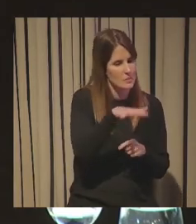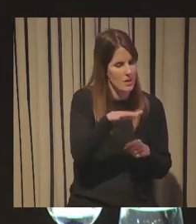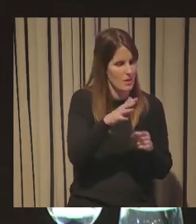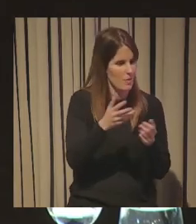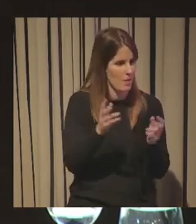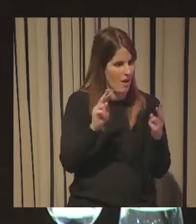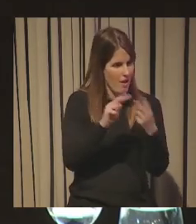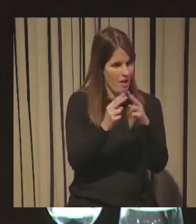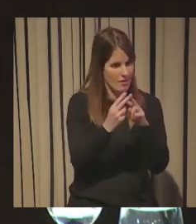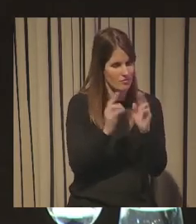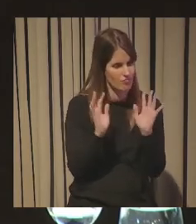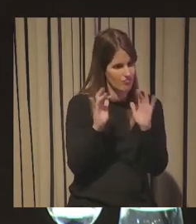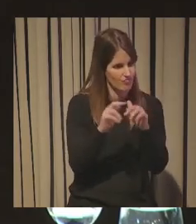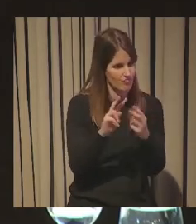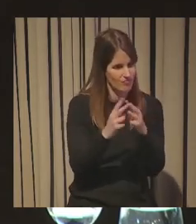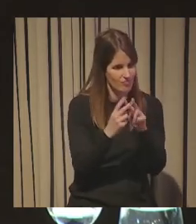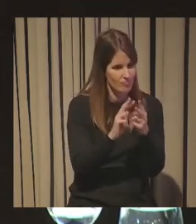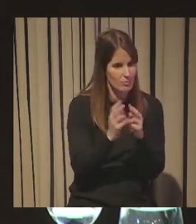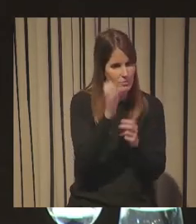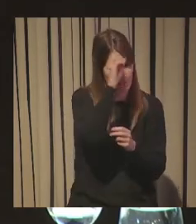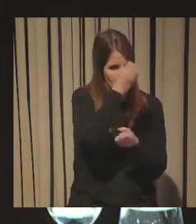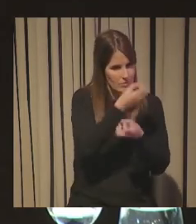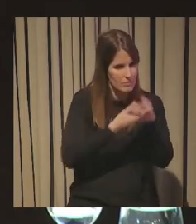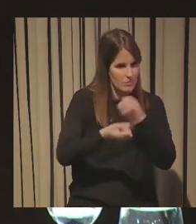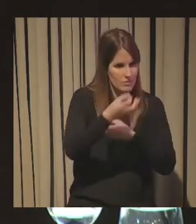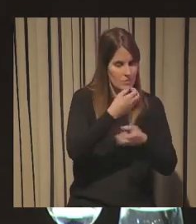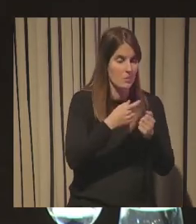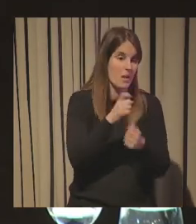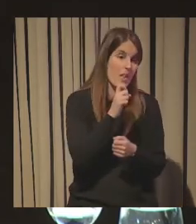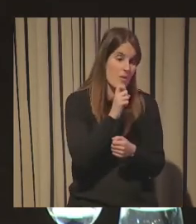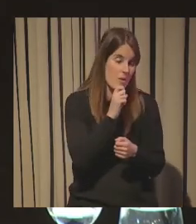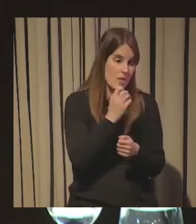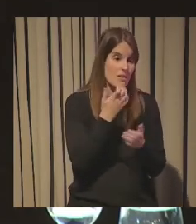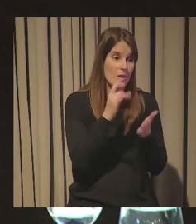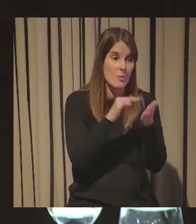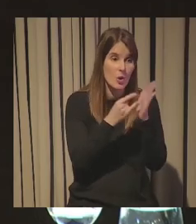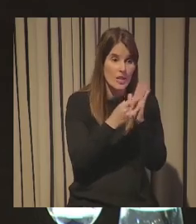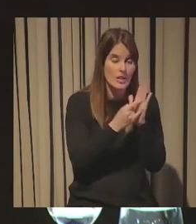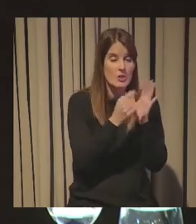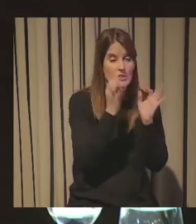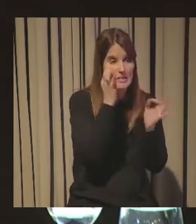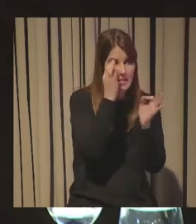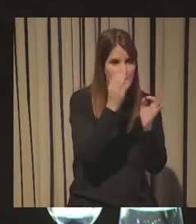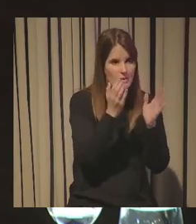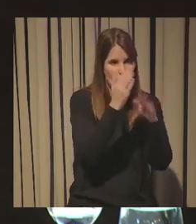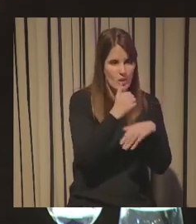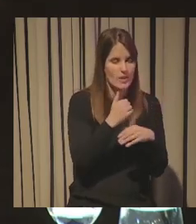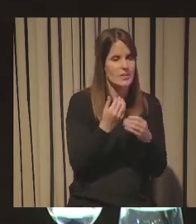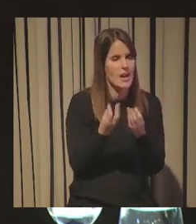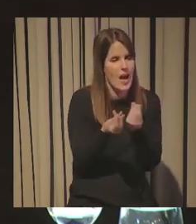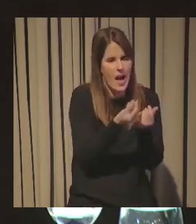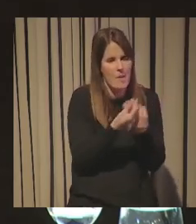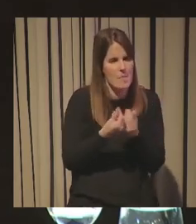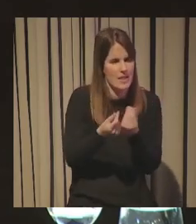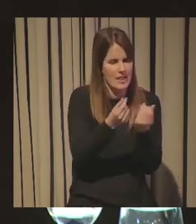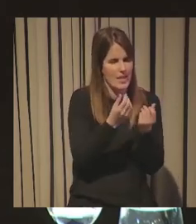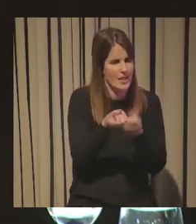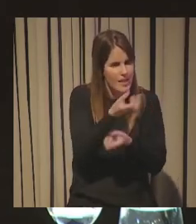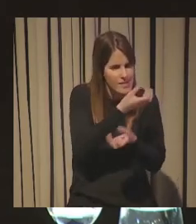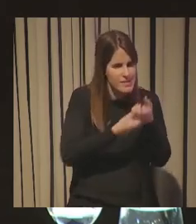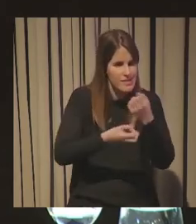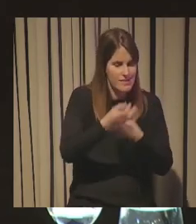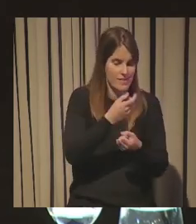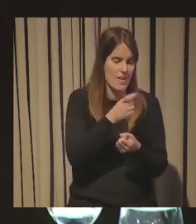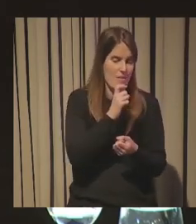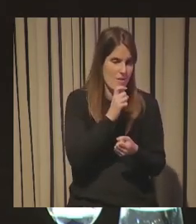yo creo que es difícil porque al final pues bueno salvo que haya un proyecto concreto es muy difícil que se cree un poco esa atmósfera ¿no? antes hablamos y creo que estamos hablando un poco también de